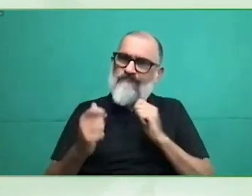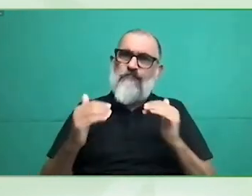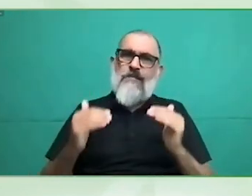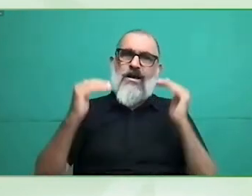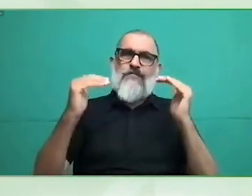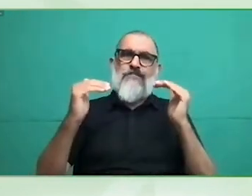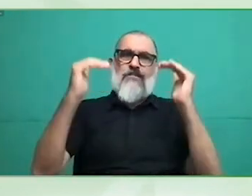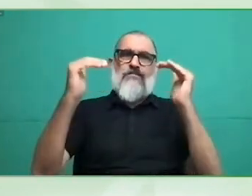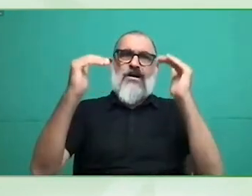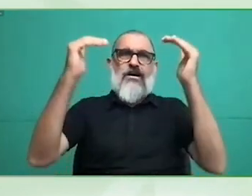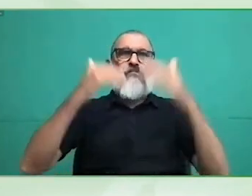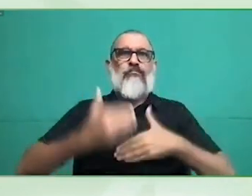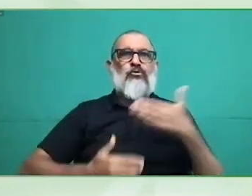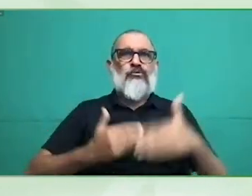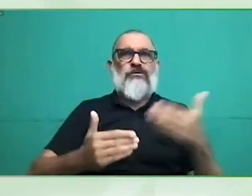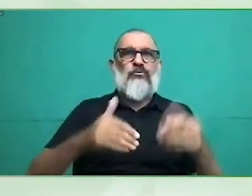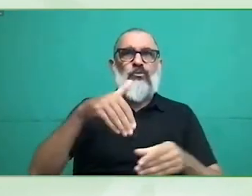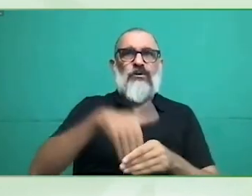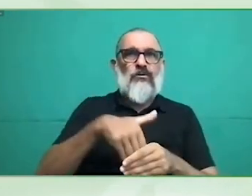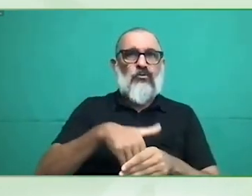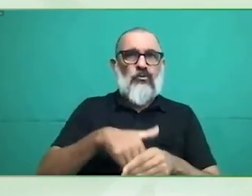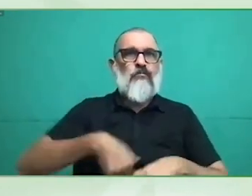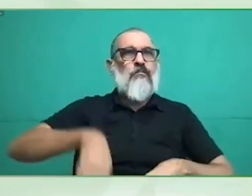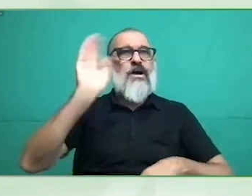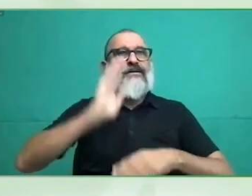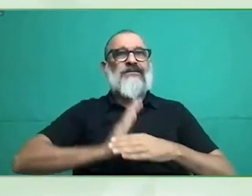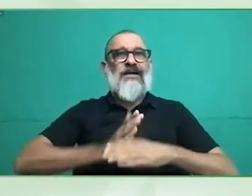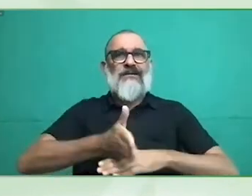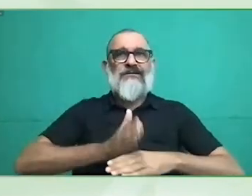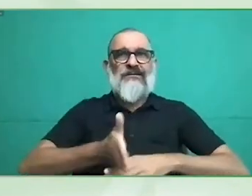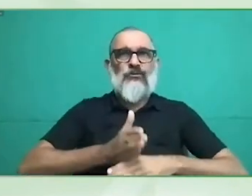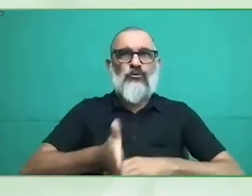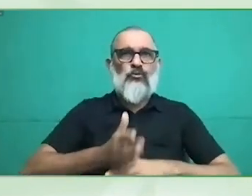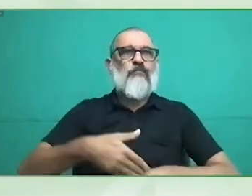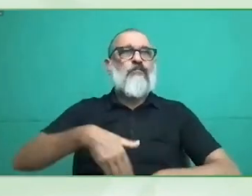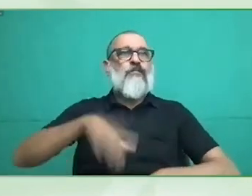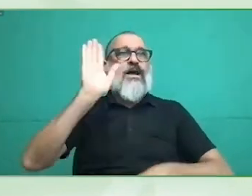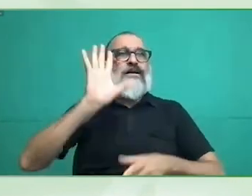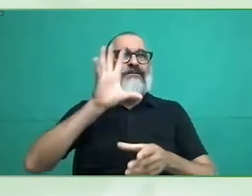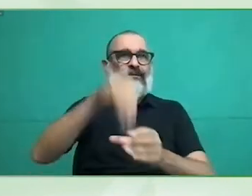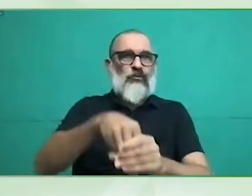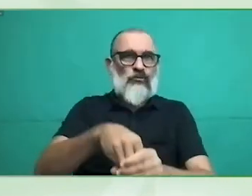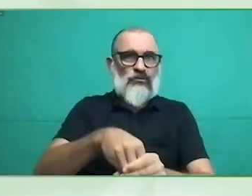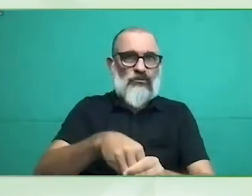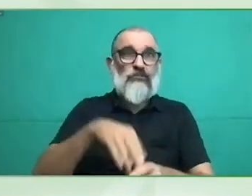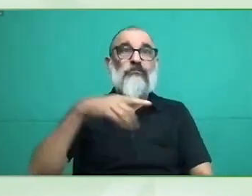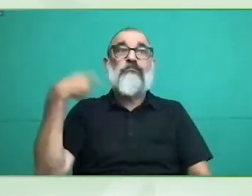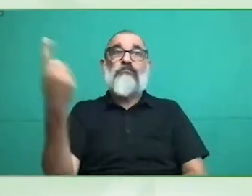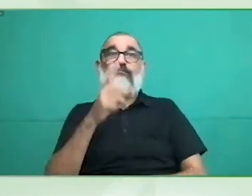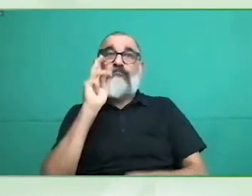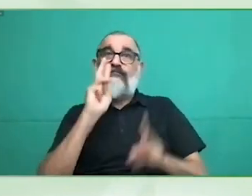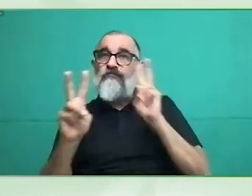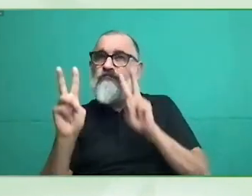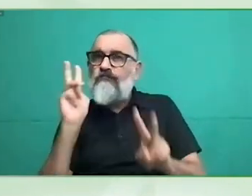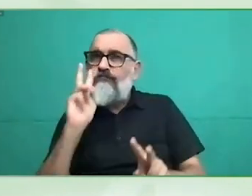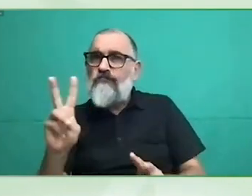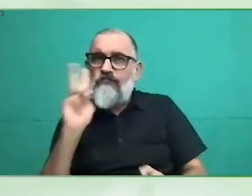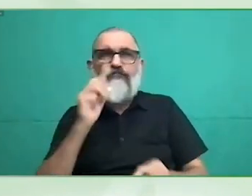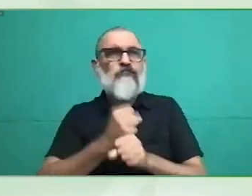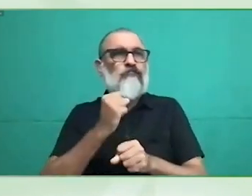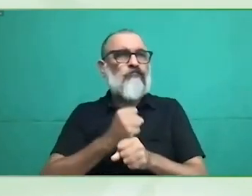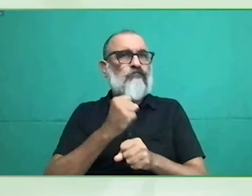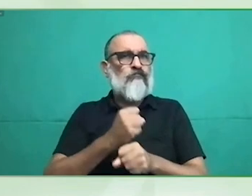para que todo el proceso al final avance hacia una mayor accesibilidad y por